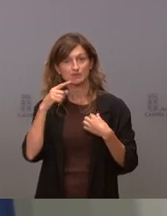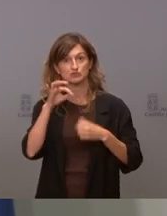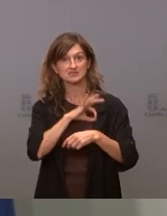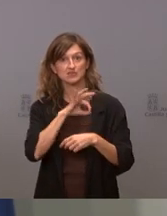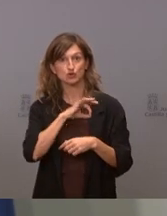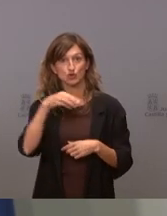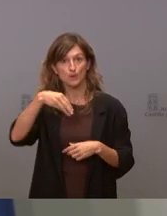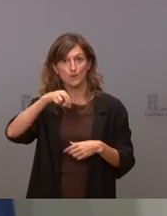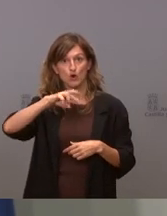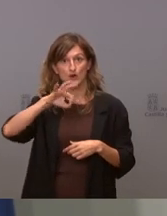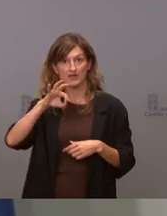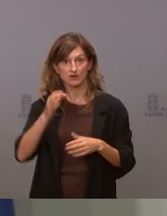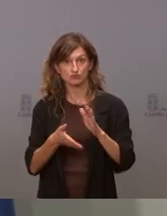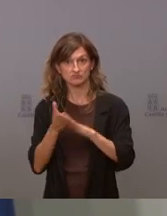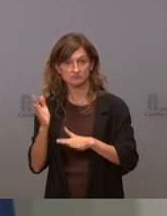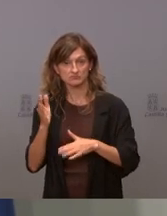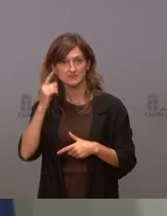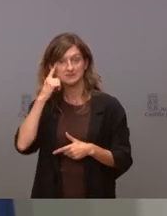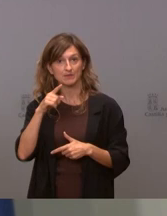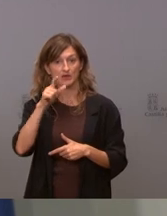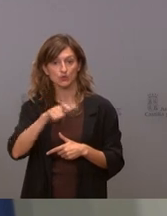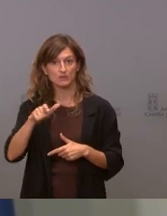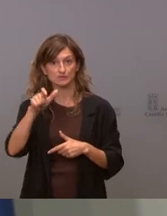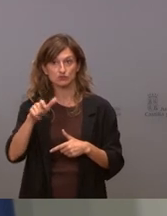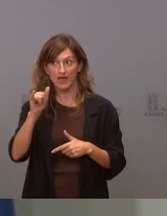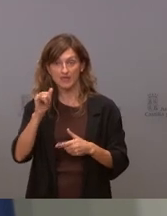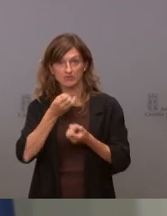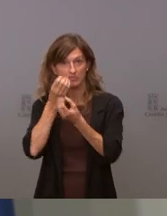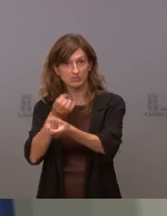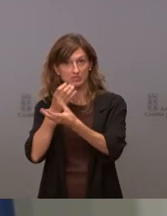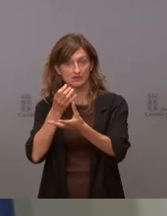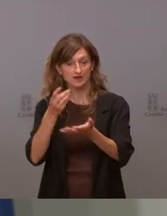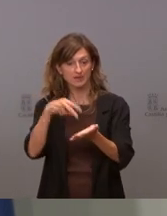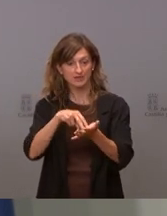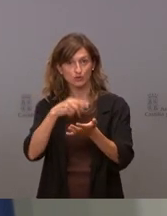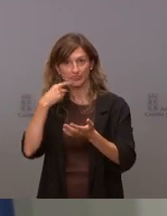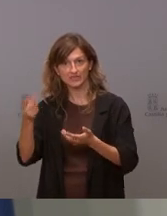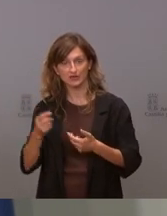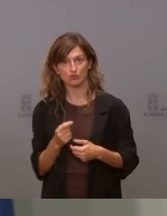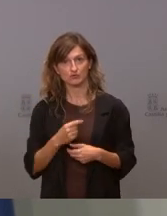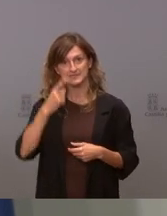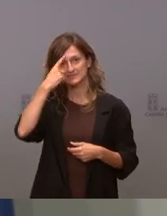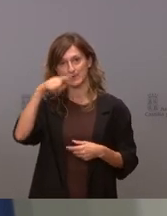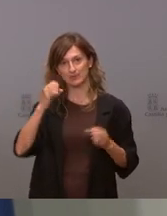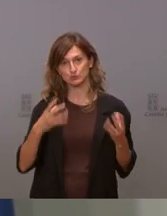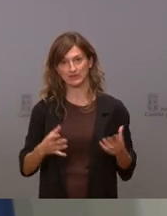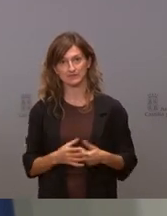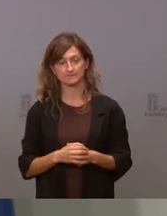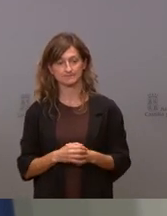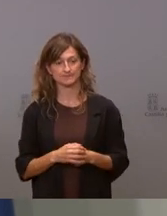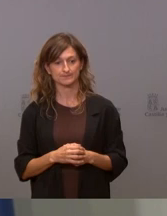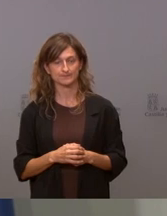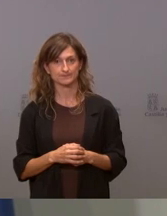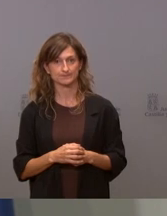y qué es lo que dijo a algunas personas que estaban allí presentes cuando se levantó, sabemos bien y puedo